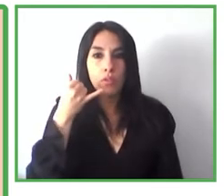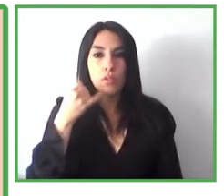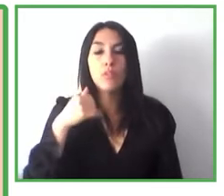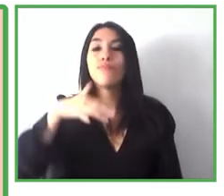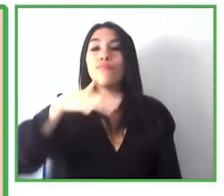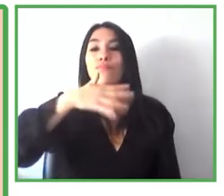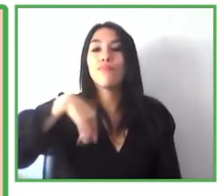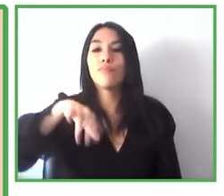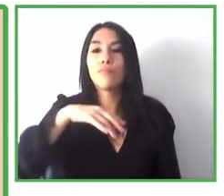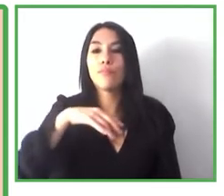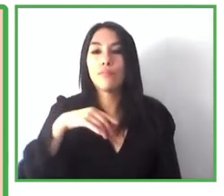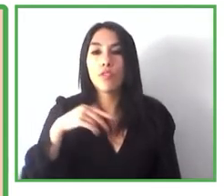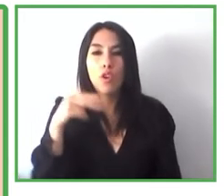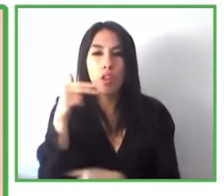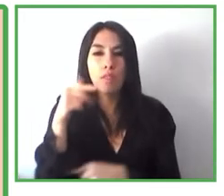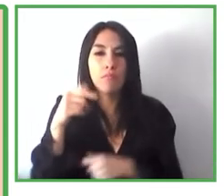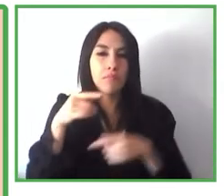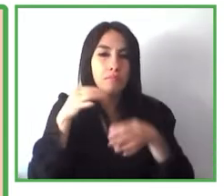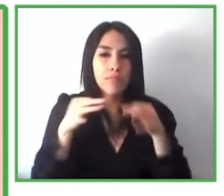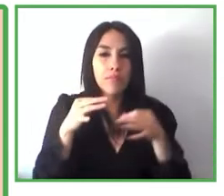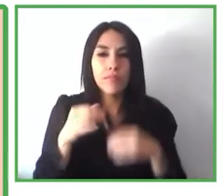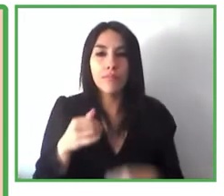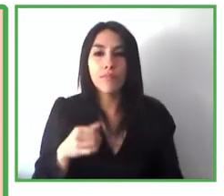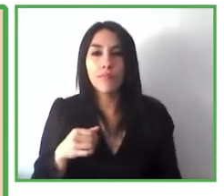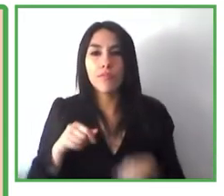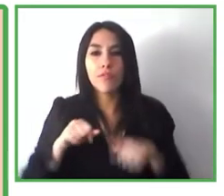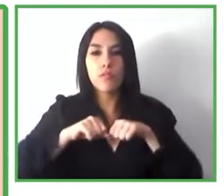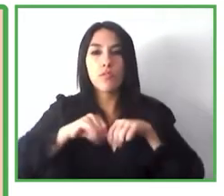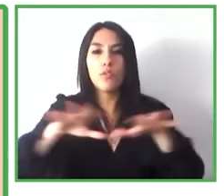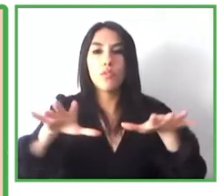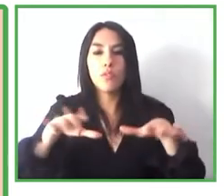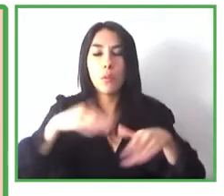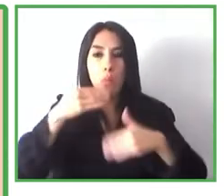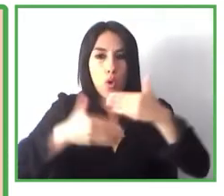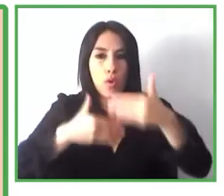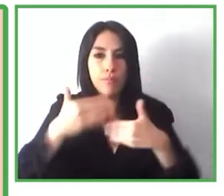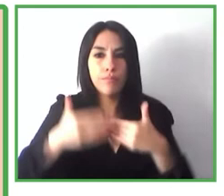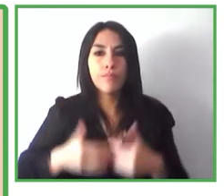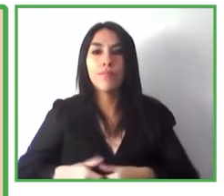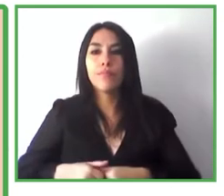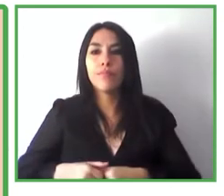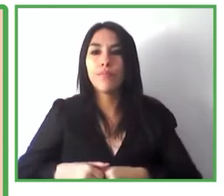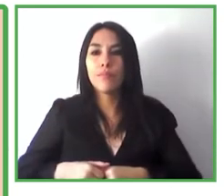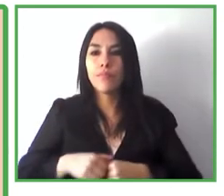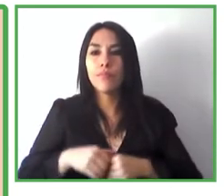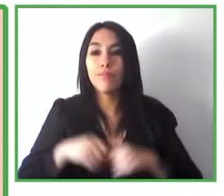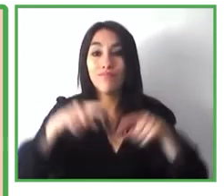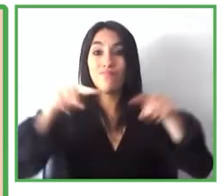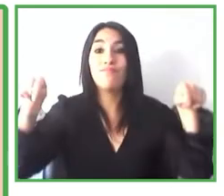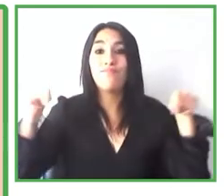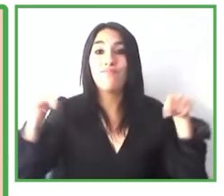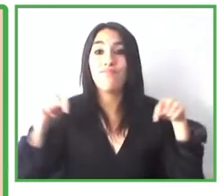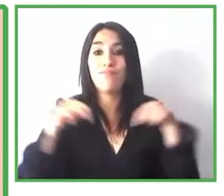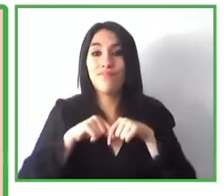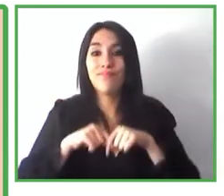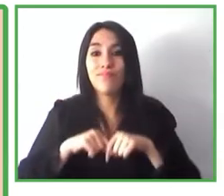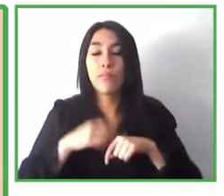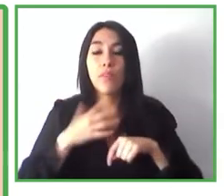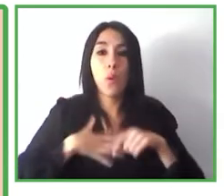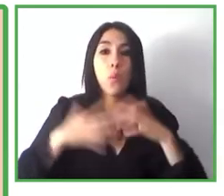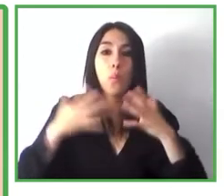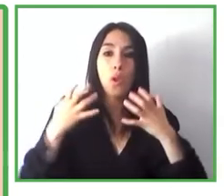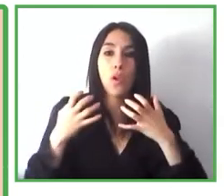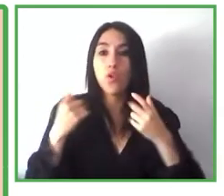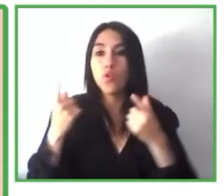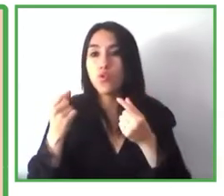multifuncionales en el espacio es decir el espacio va cambiando a medida que el cliente va haciendo diferentes actividades por ejemplo dentro de un lobby de